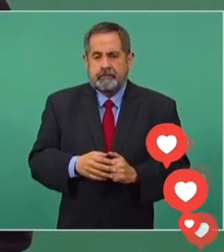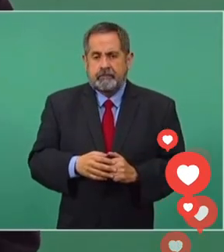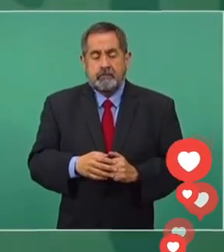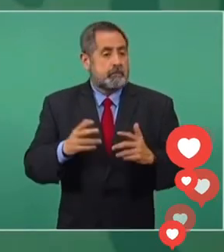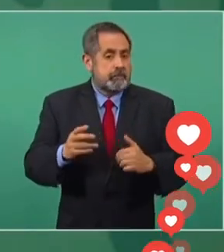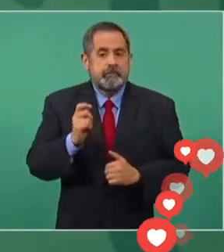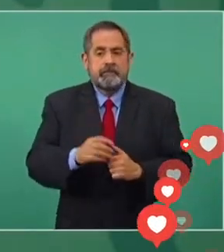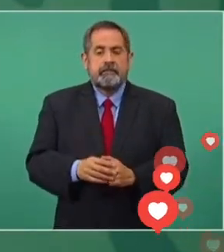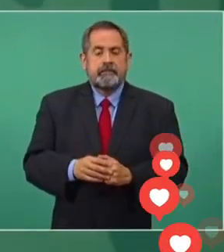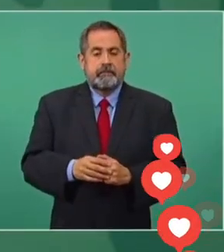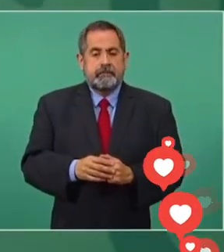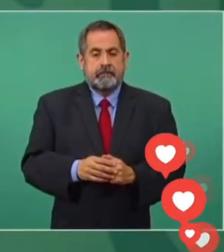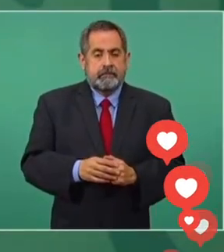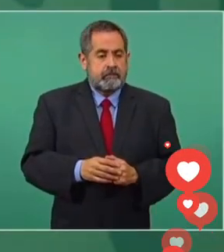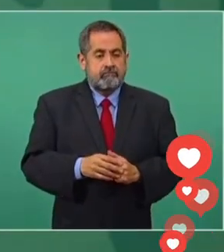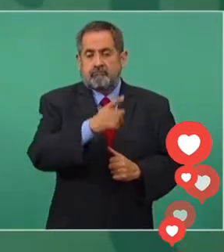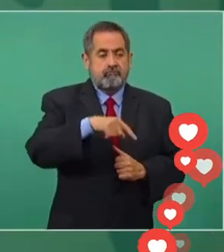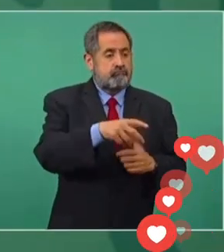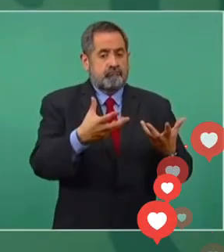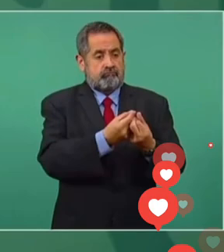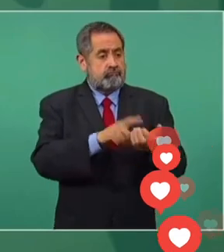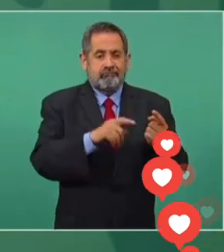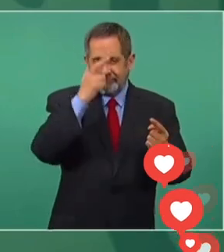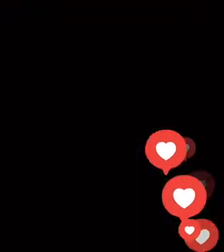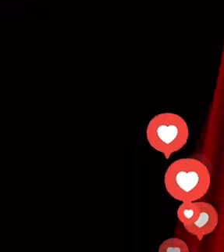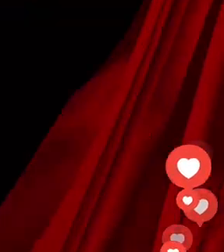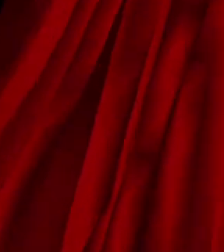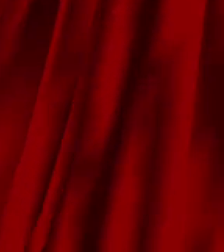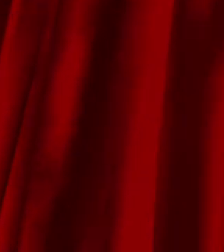Bueno, los unió al PAN.